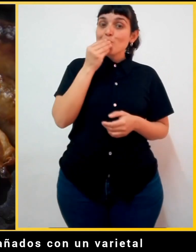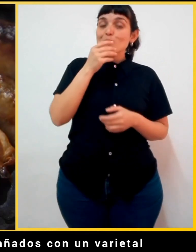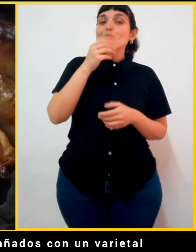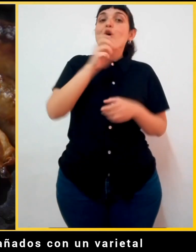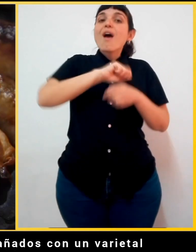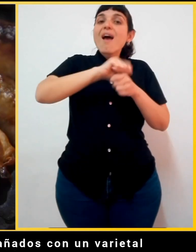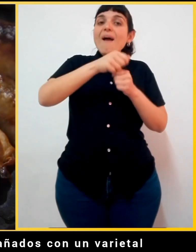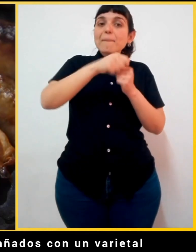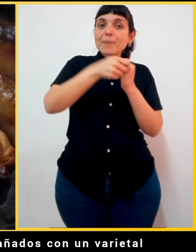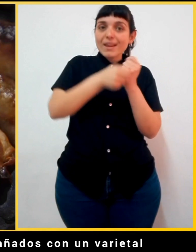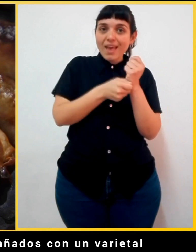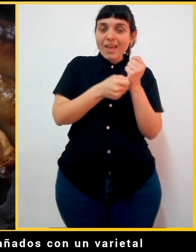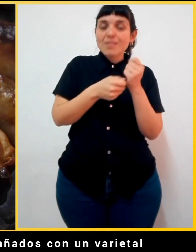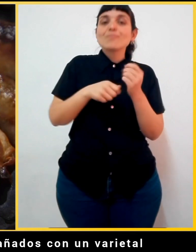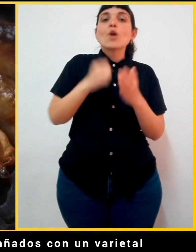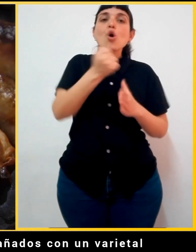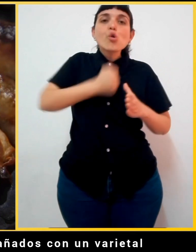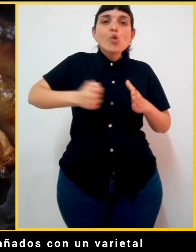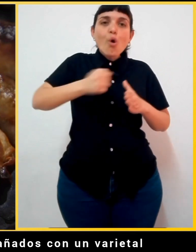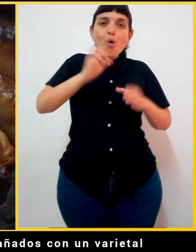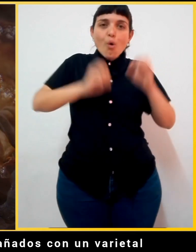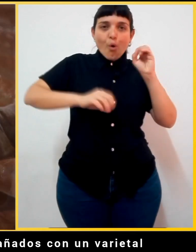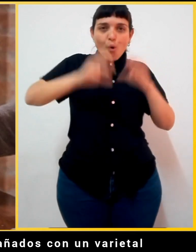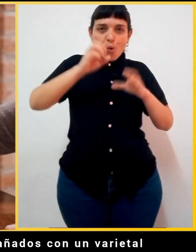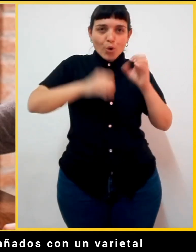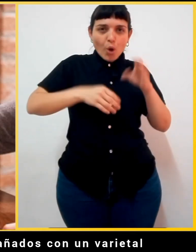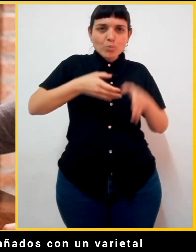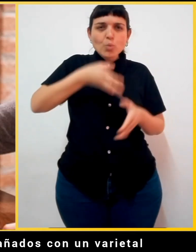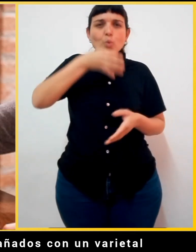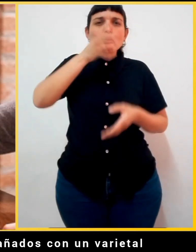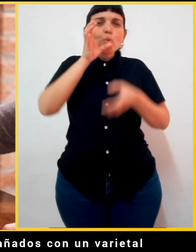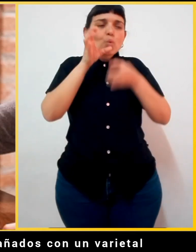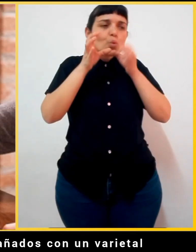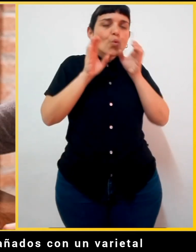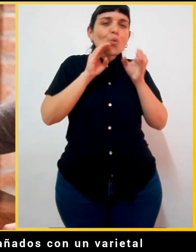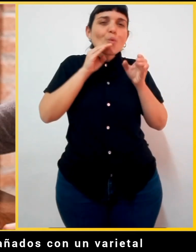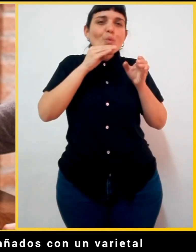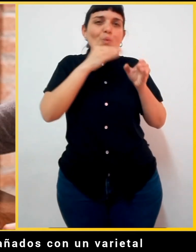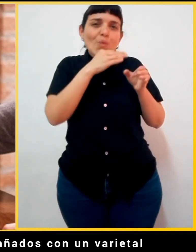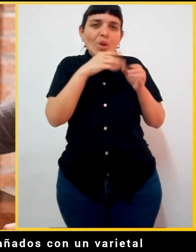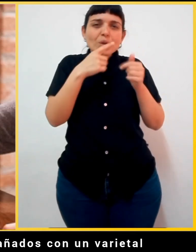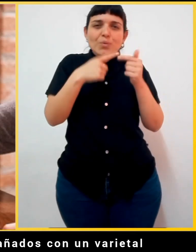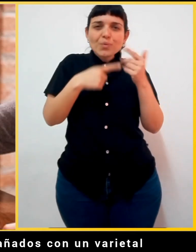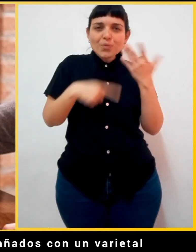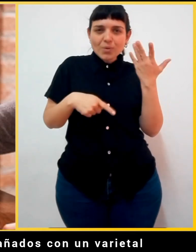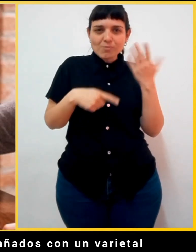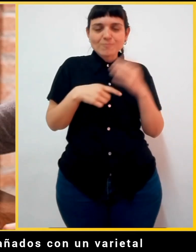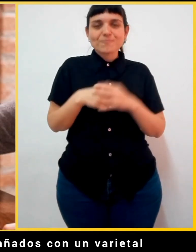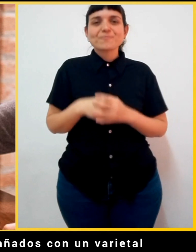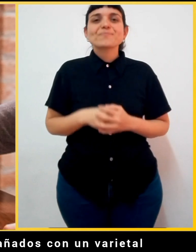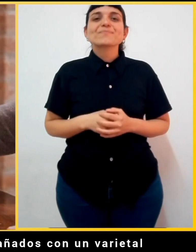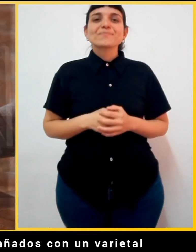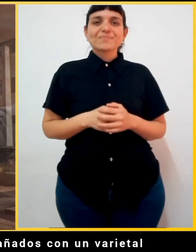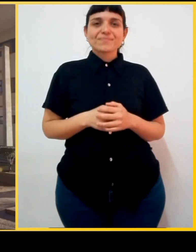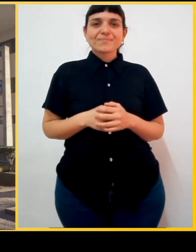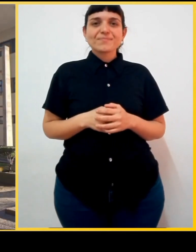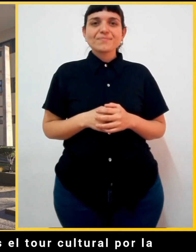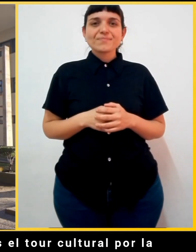Cenamos empanadas y locro acompañados con un varietal típico de esta provincia.